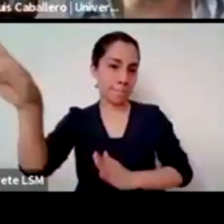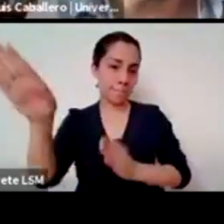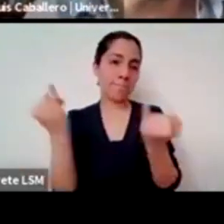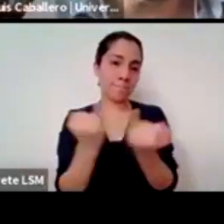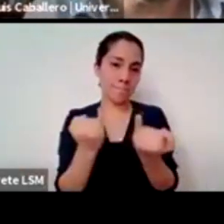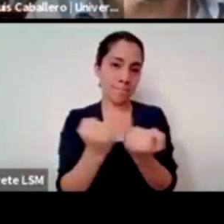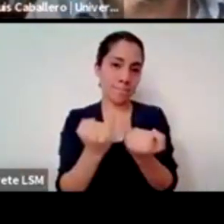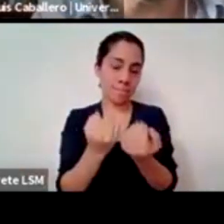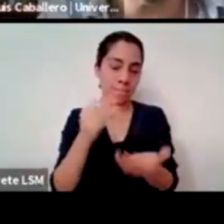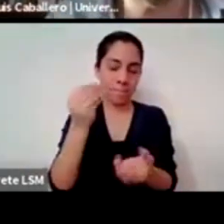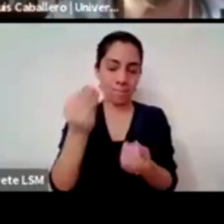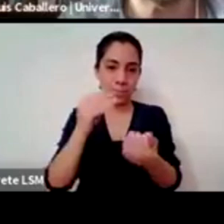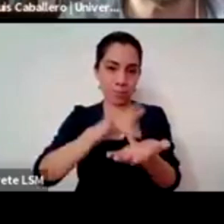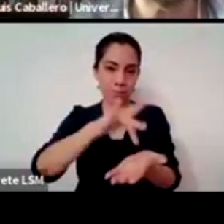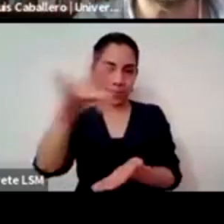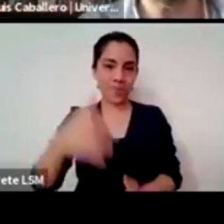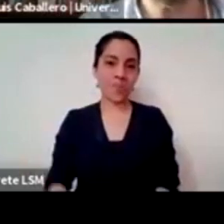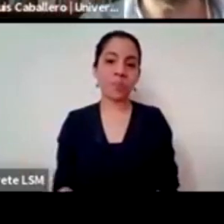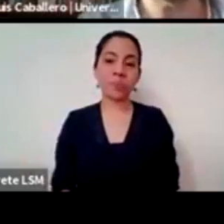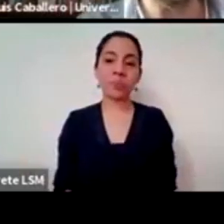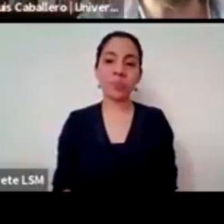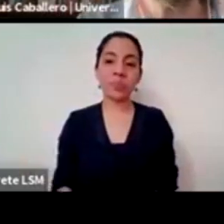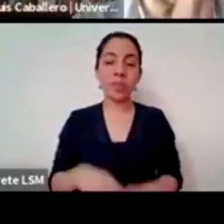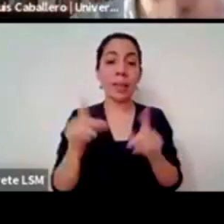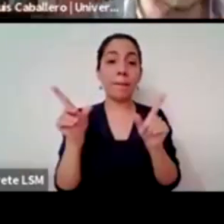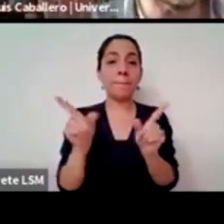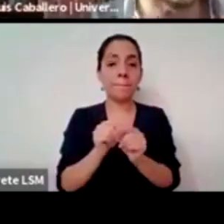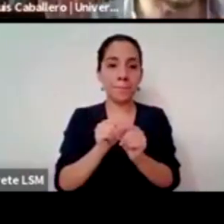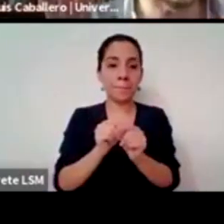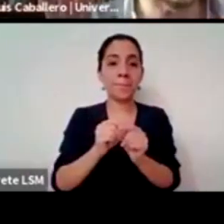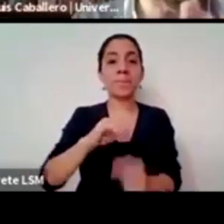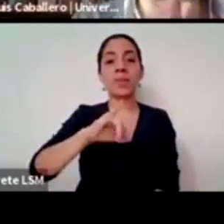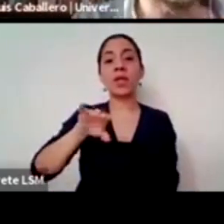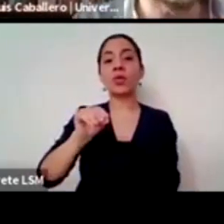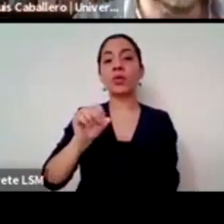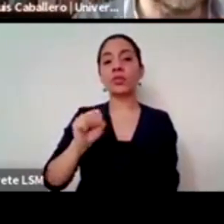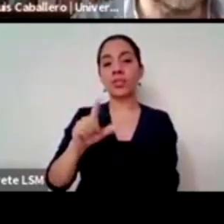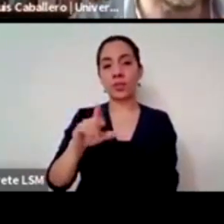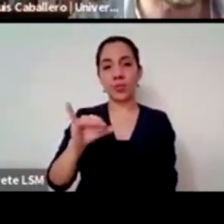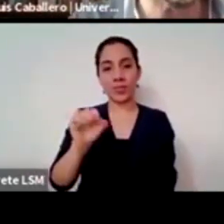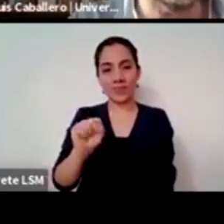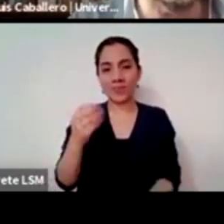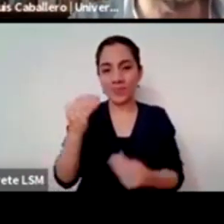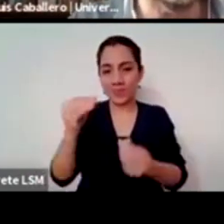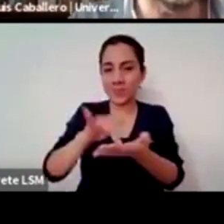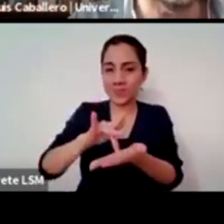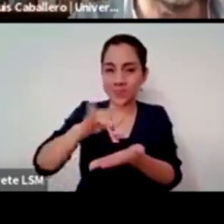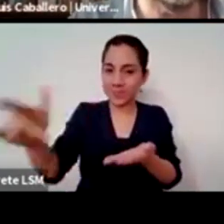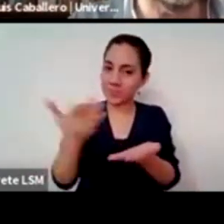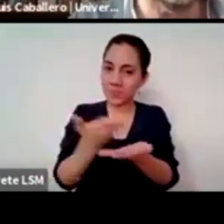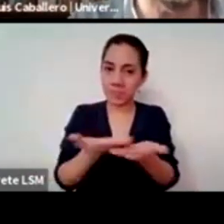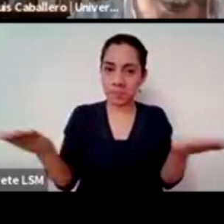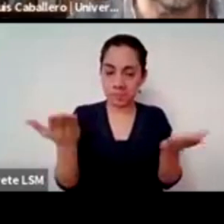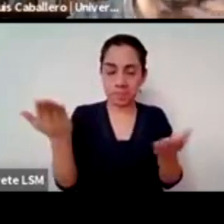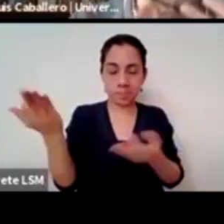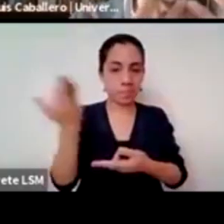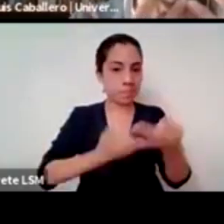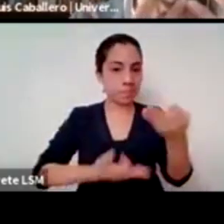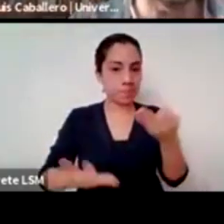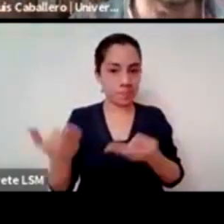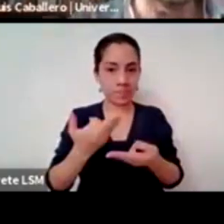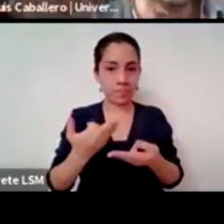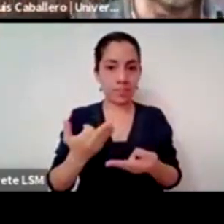muchas gracias no al contrario muchas gracias a ti pues a mí me resta agradecer yo agradezco en nombre